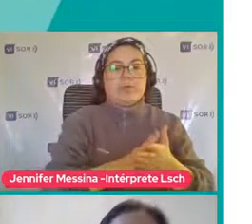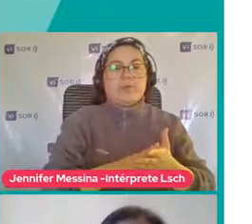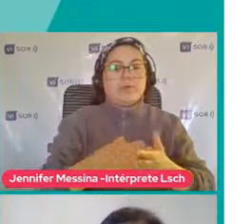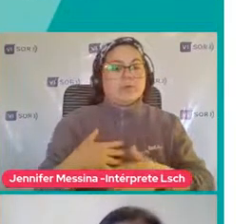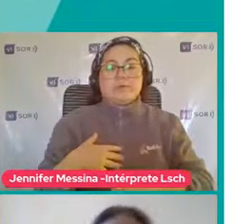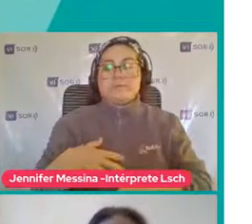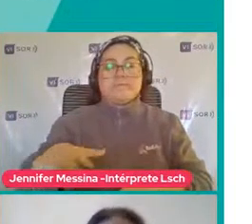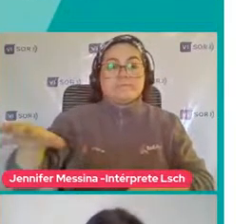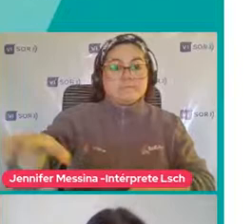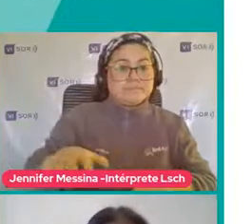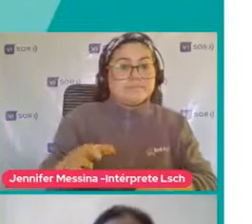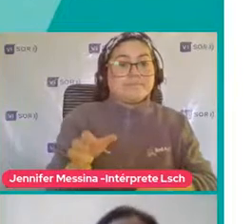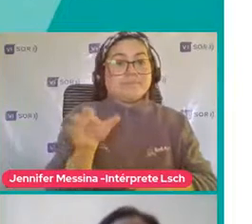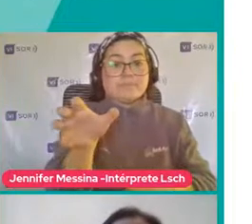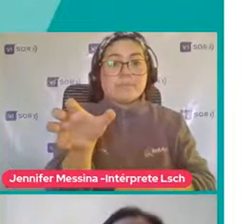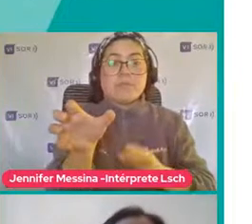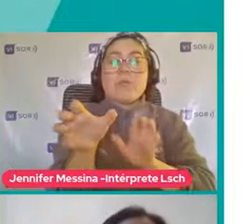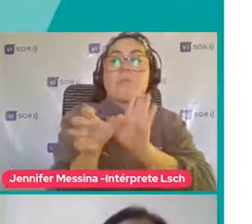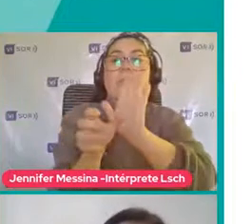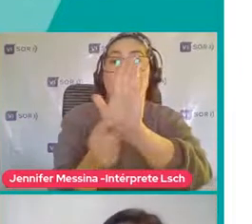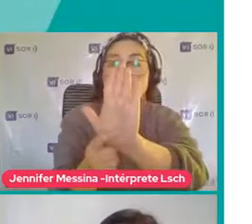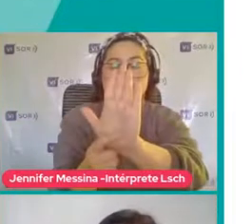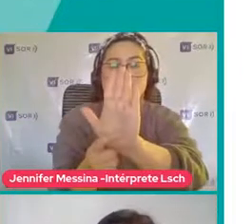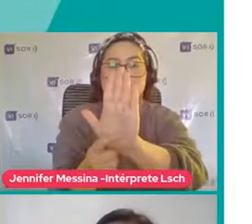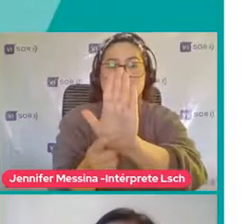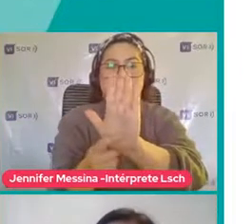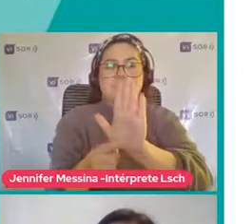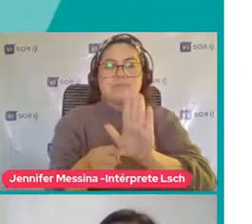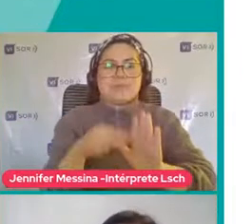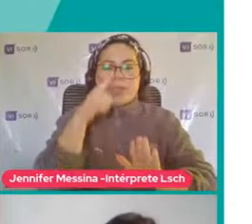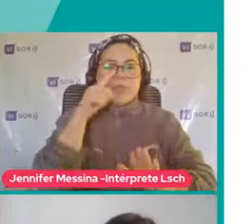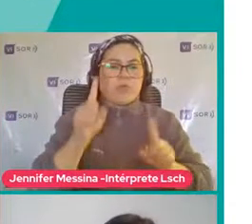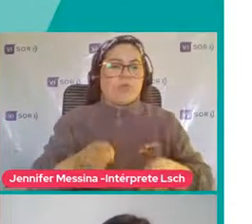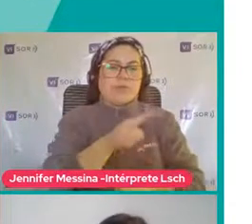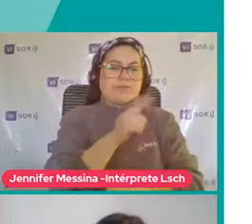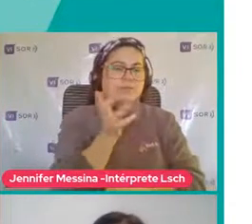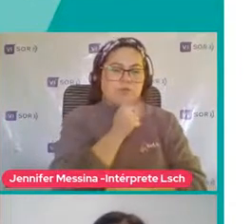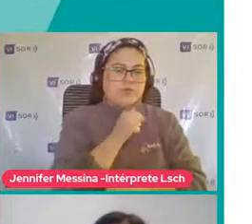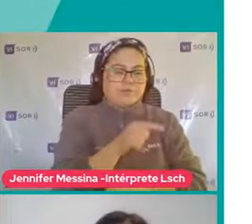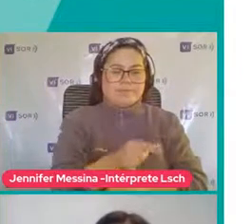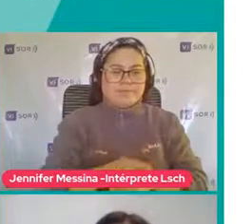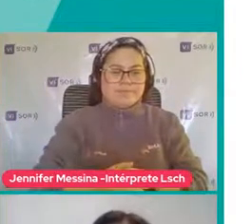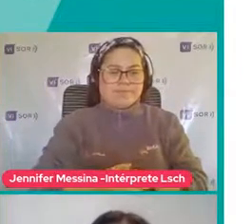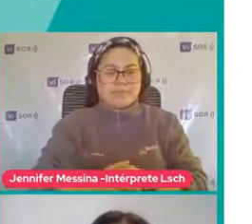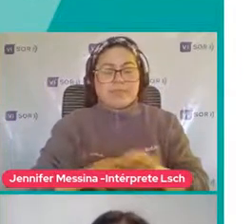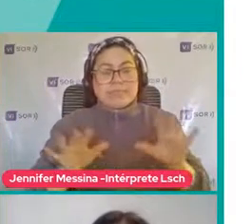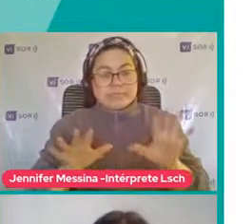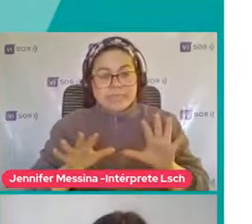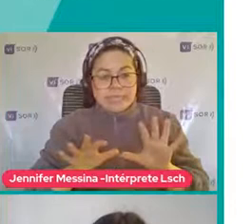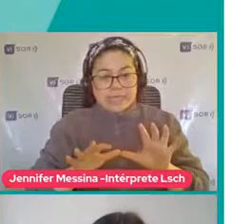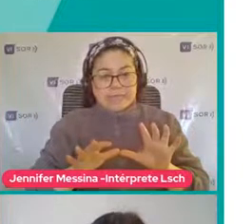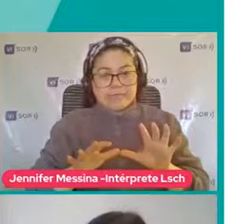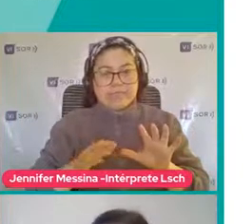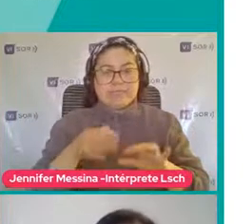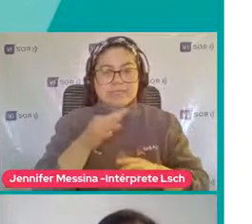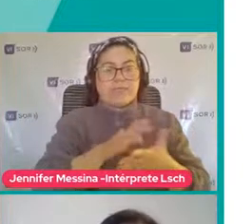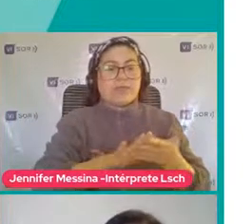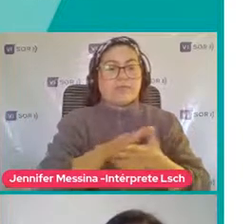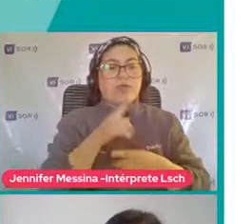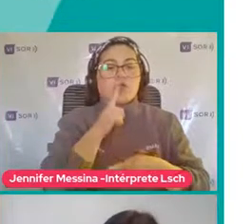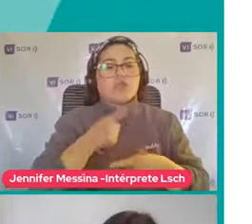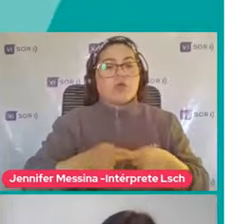Si él lo hace Bueno Pero en general Tampoco lo hace No muestra estas cosas Y también responden Cuando lo llaman Por el nombre